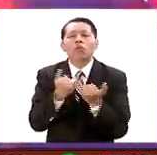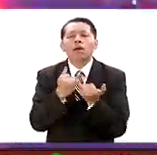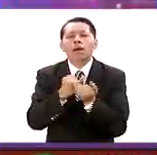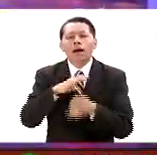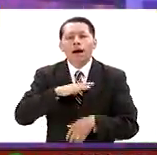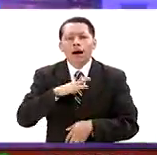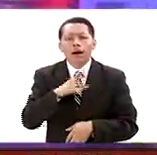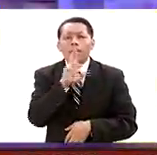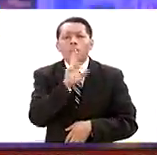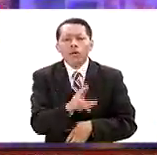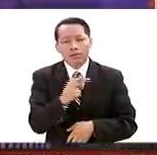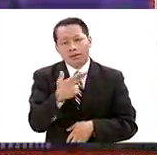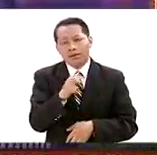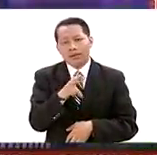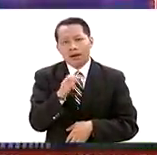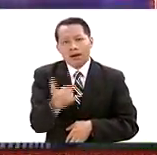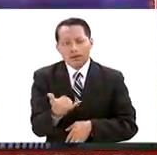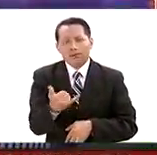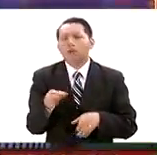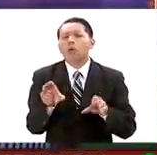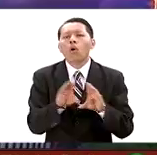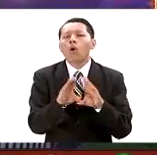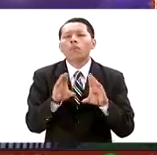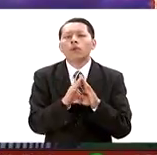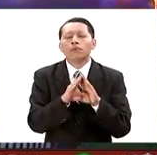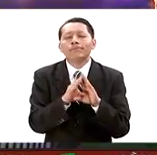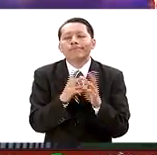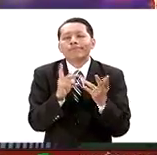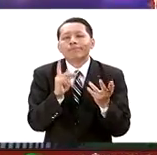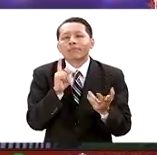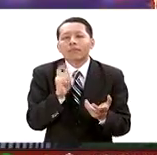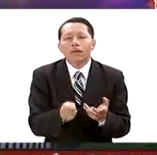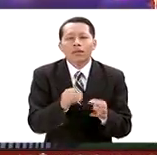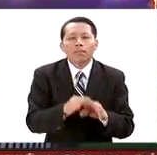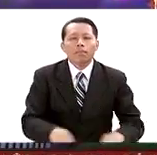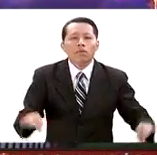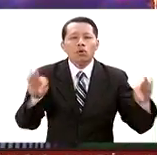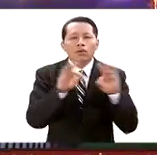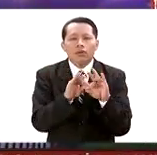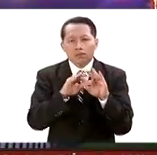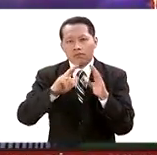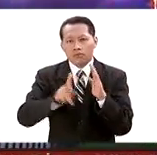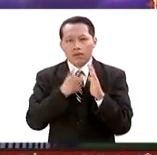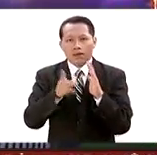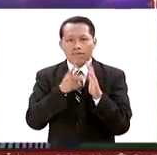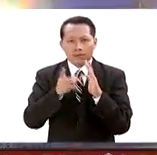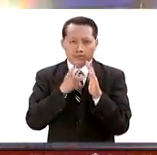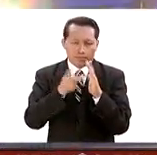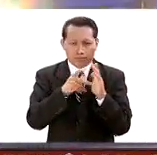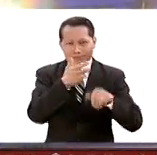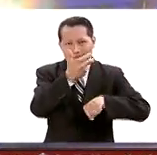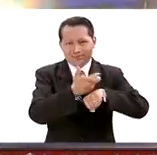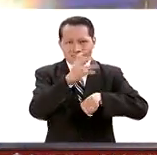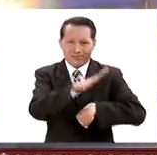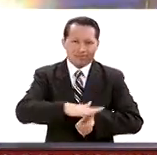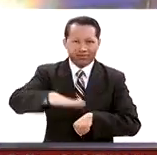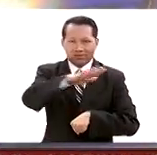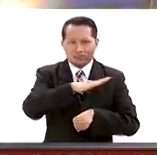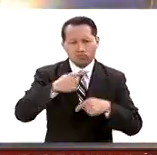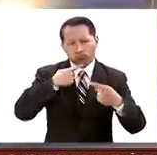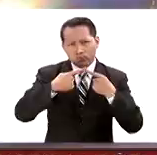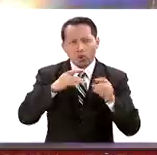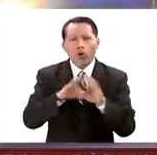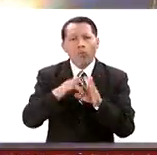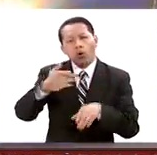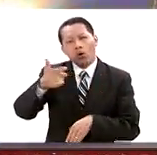respuesta de Hillary Clinton, por el ángulo de la importancia de recuperar el debate nacional sobre las armas de fuego,